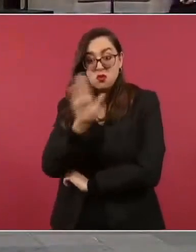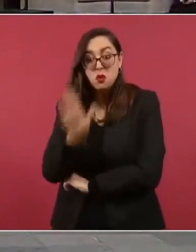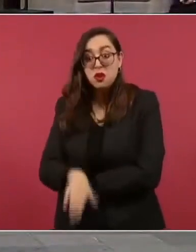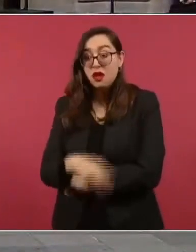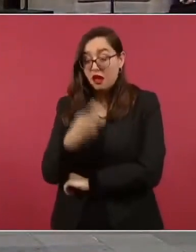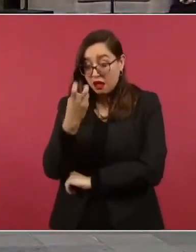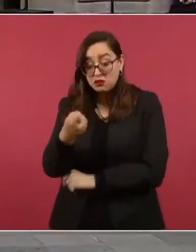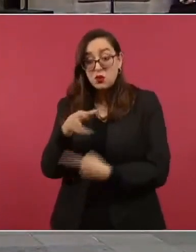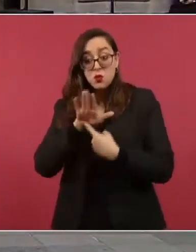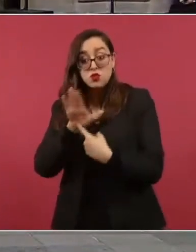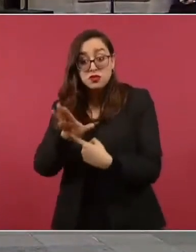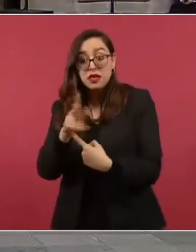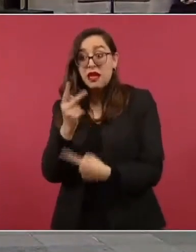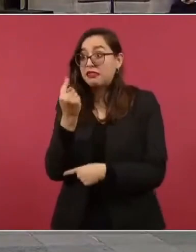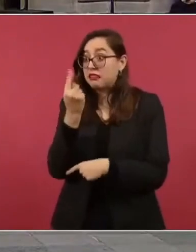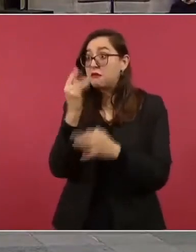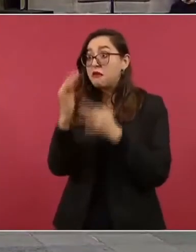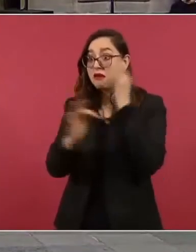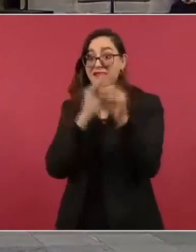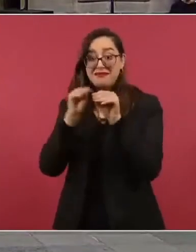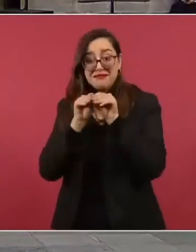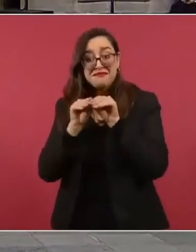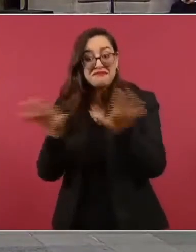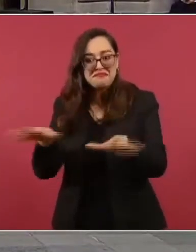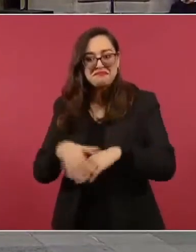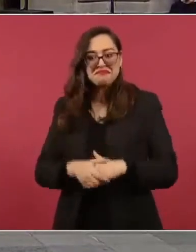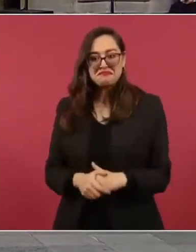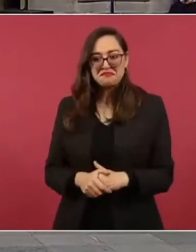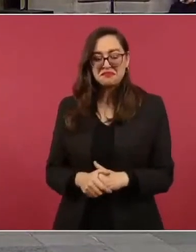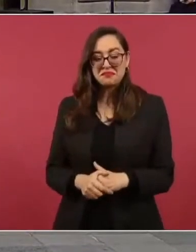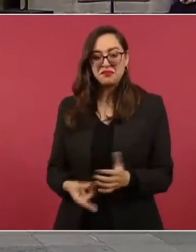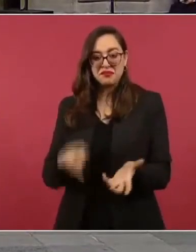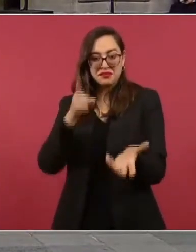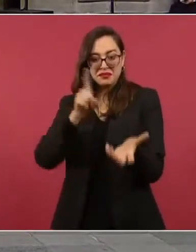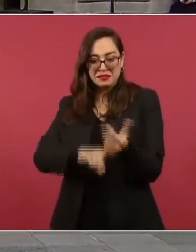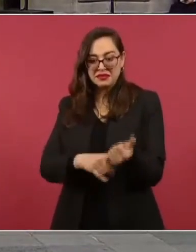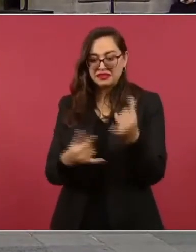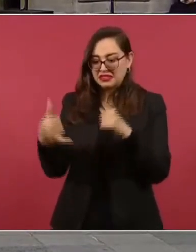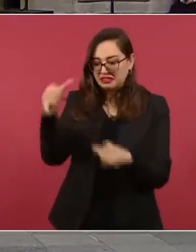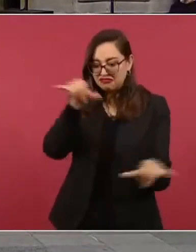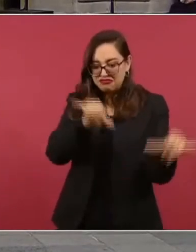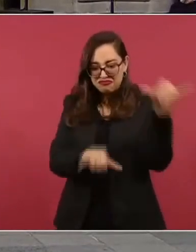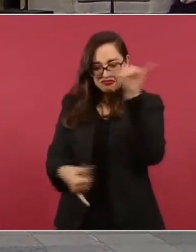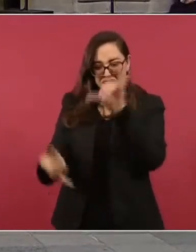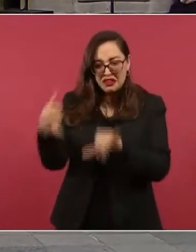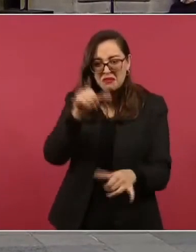dosis, que tienen hasta ácido muriático.